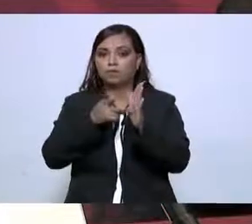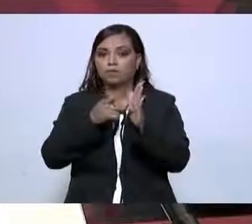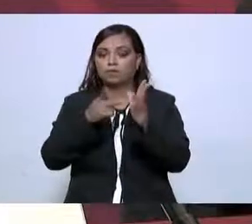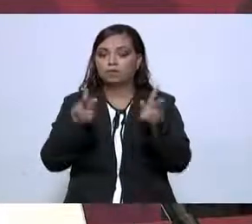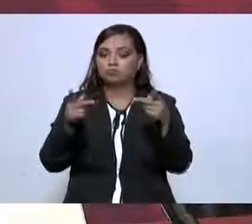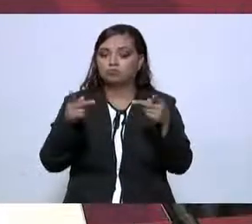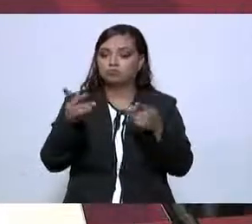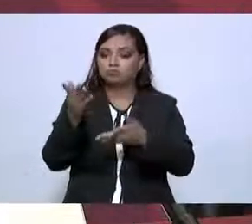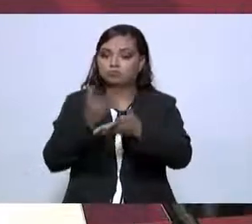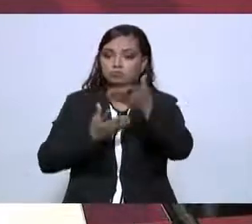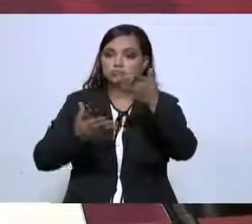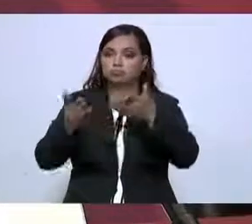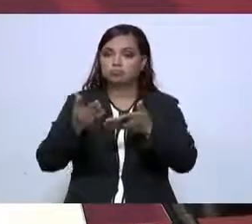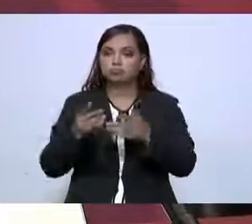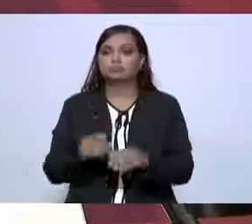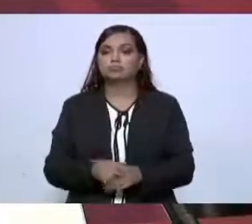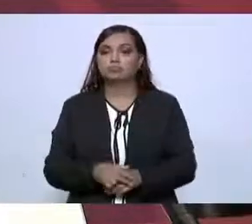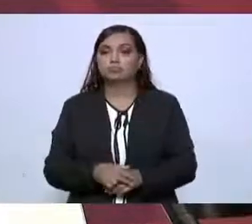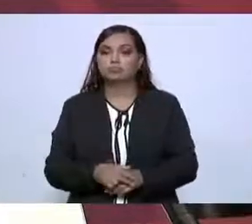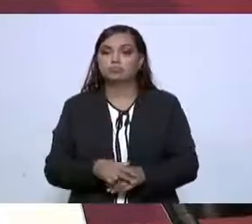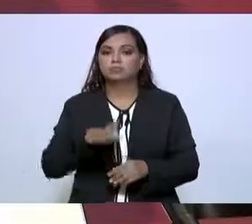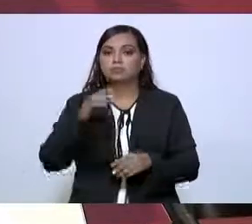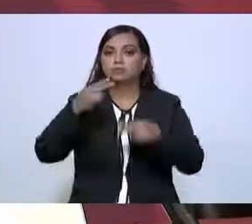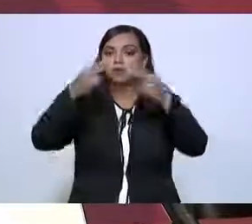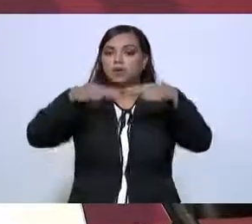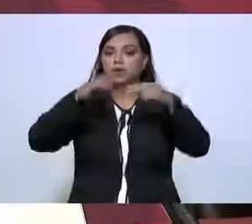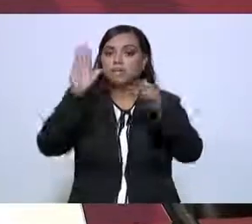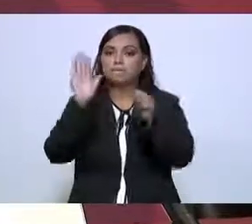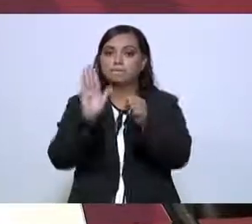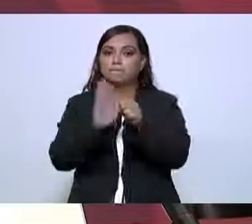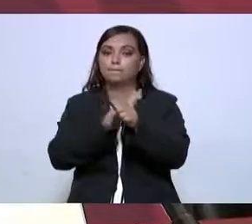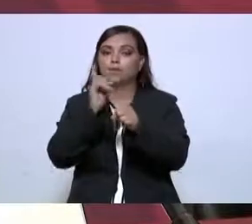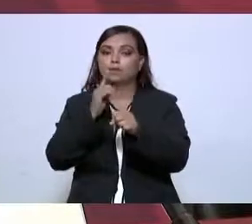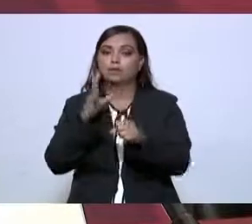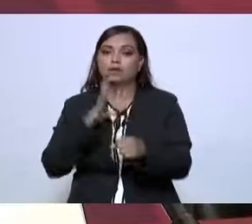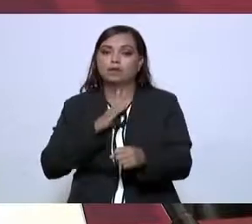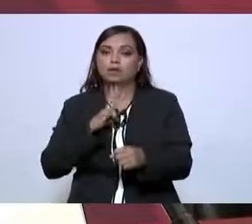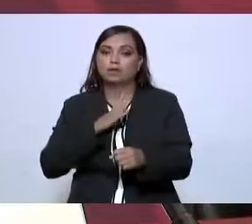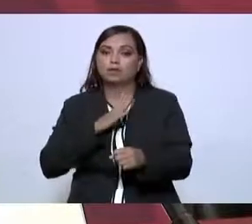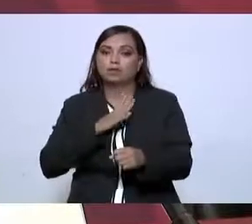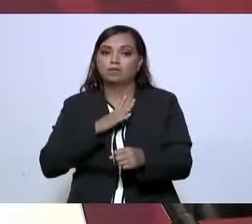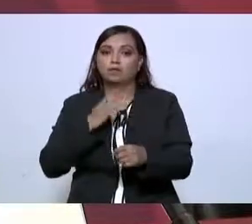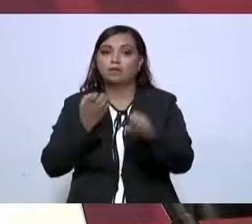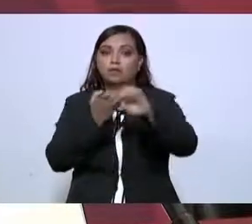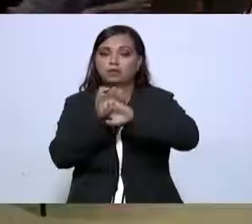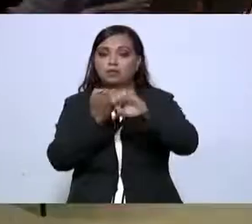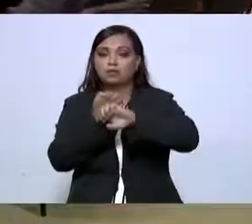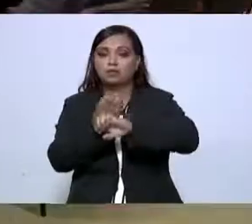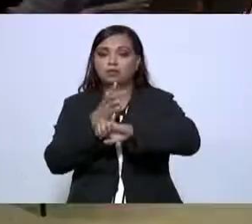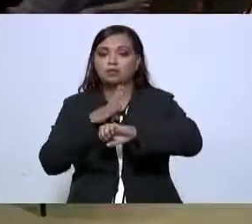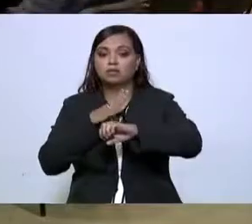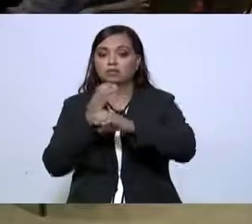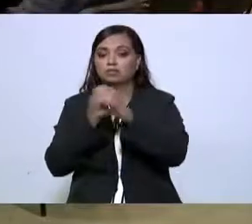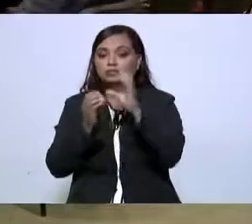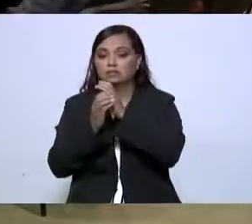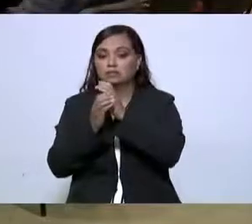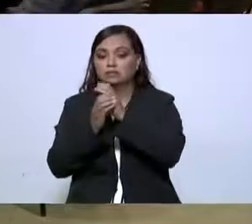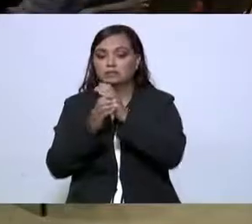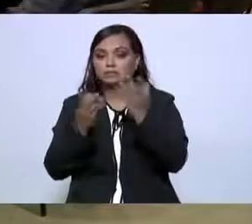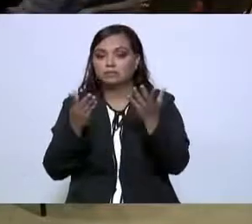comercio, porque había penuria en el estado. Y